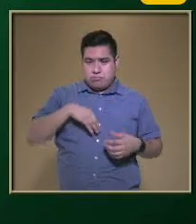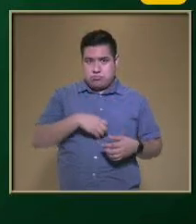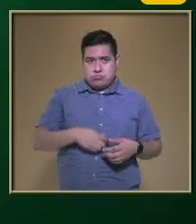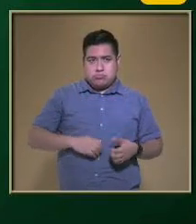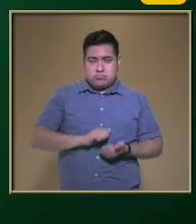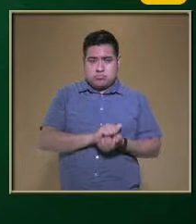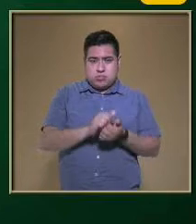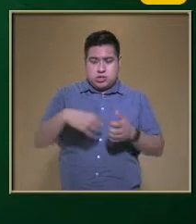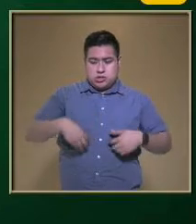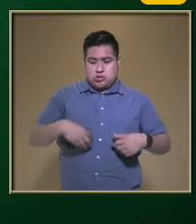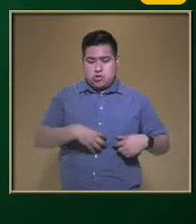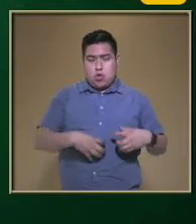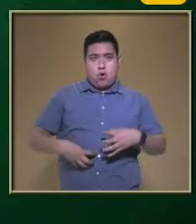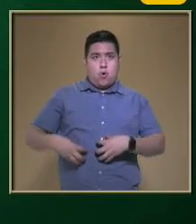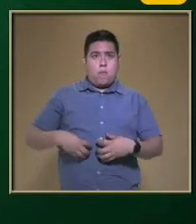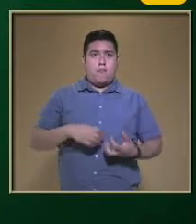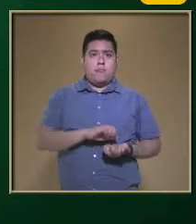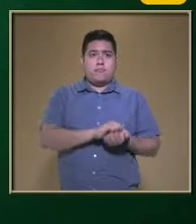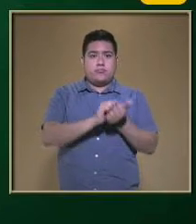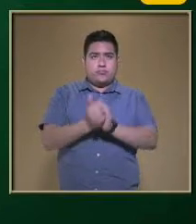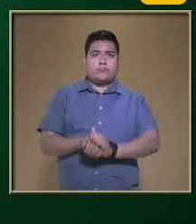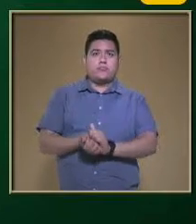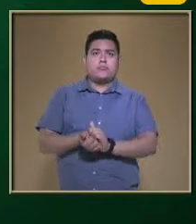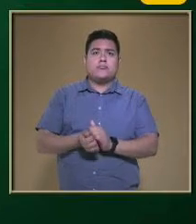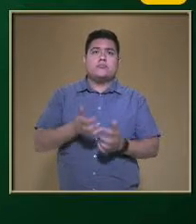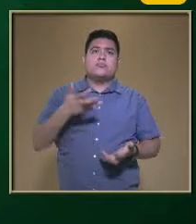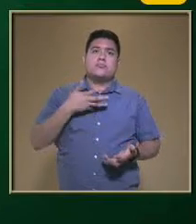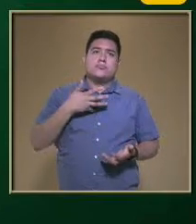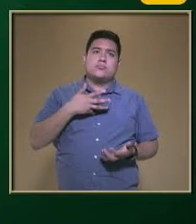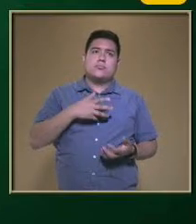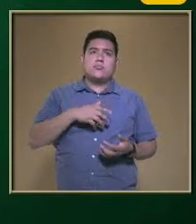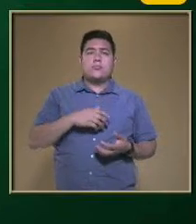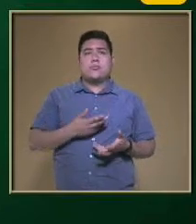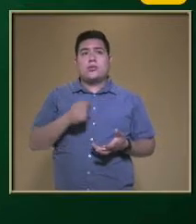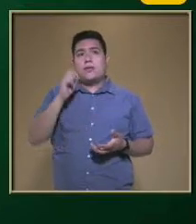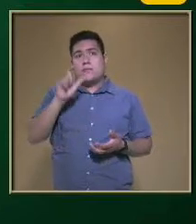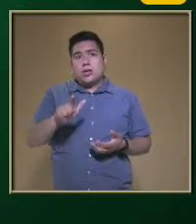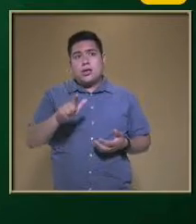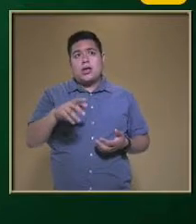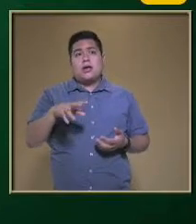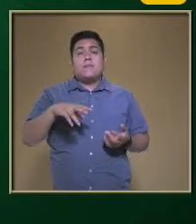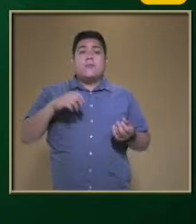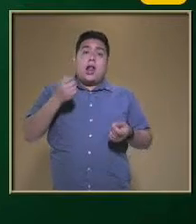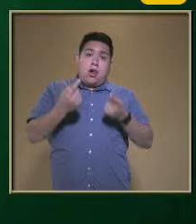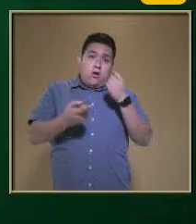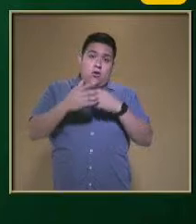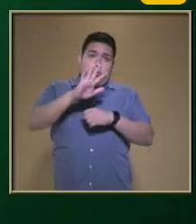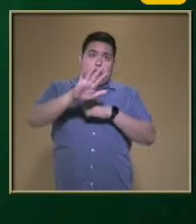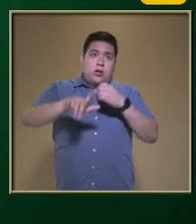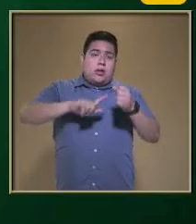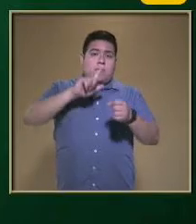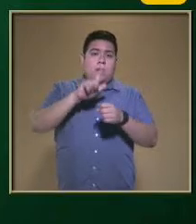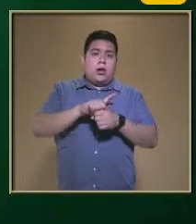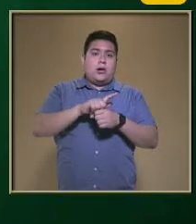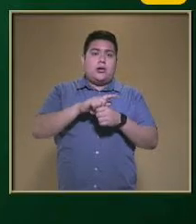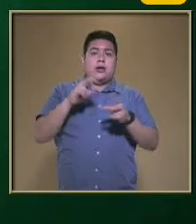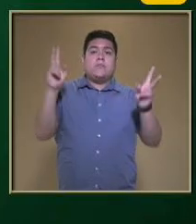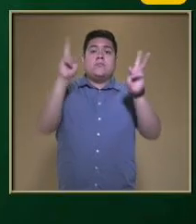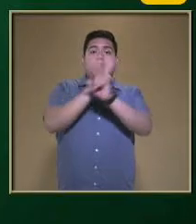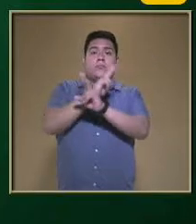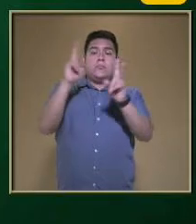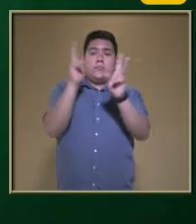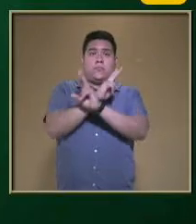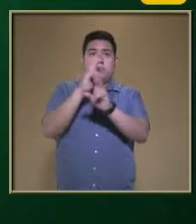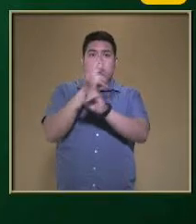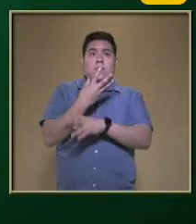Que tienen Puede ser El tiempo Que aguanten La respiración Algunos animales Por ejemplo Para cazar O los que